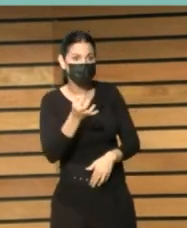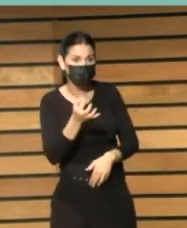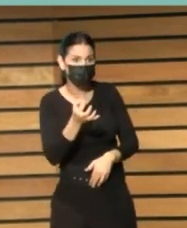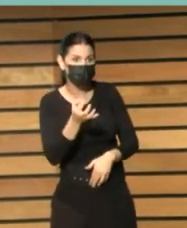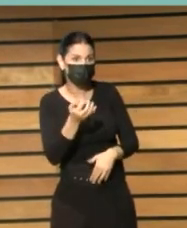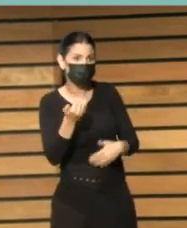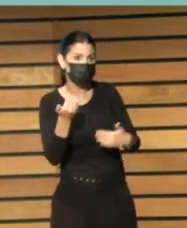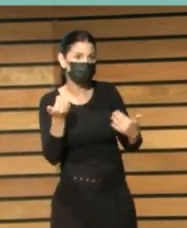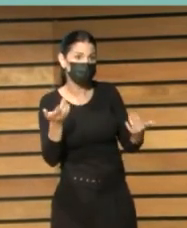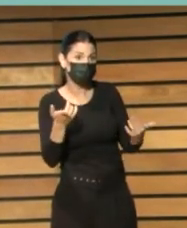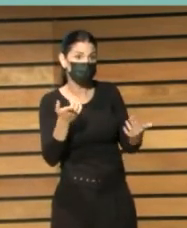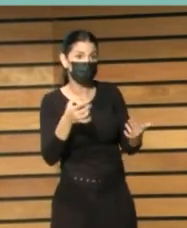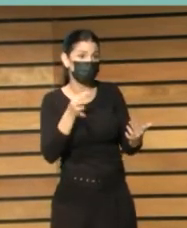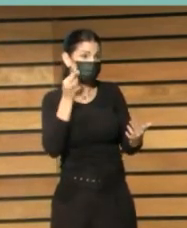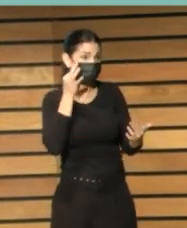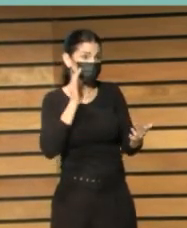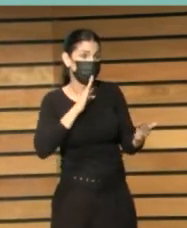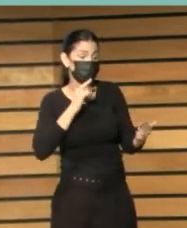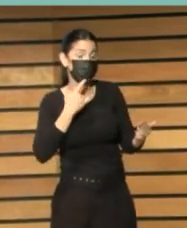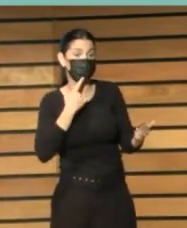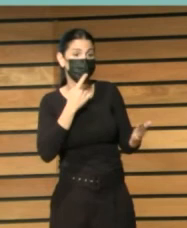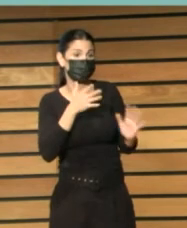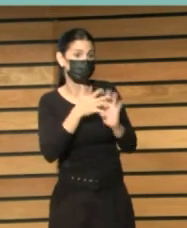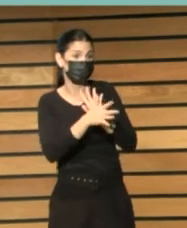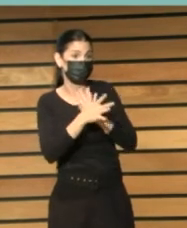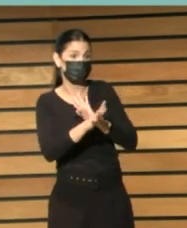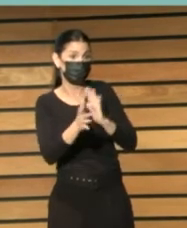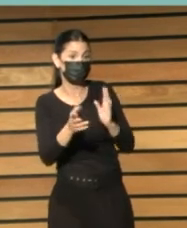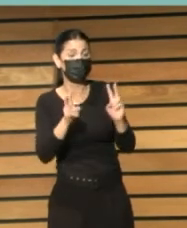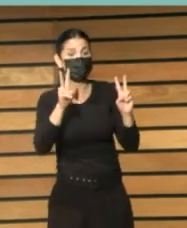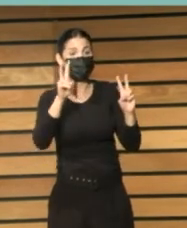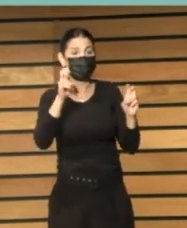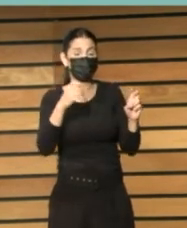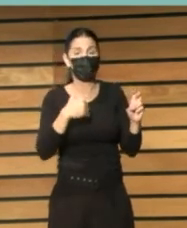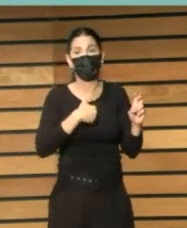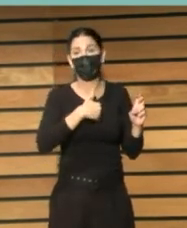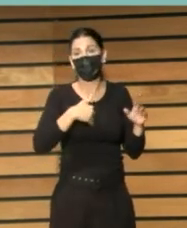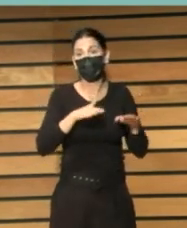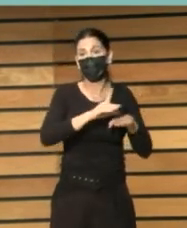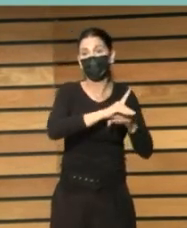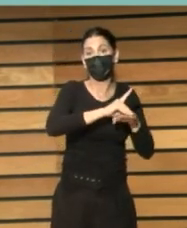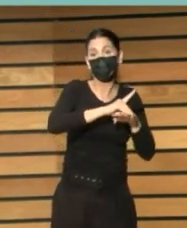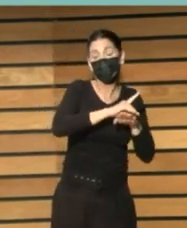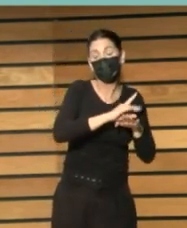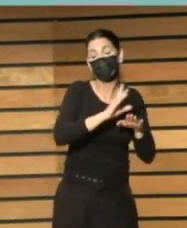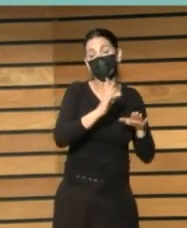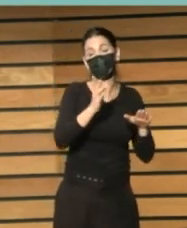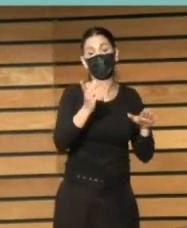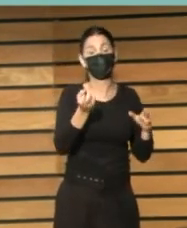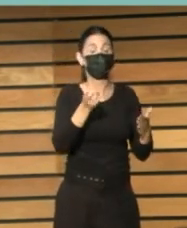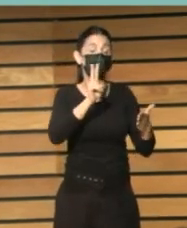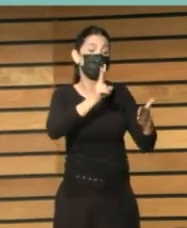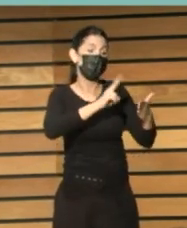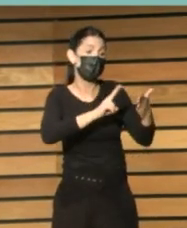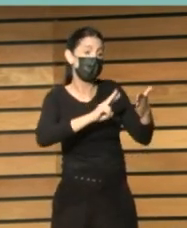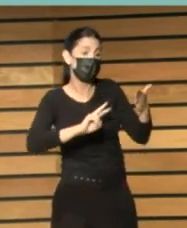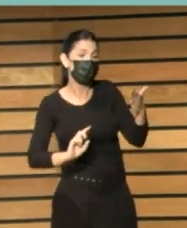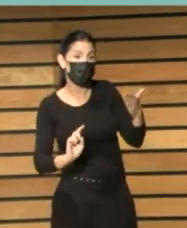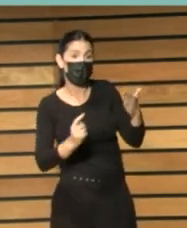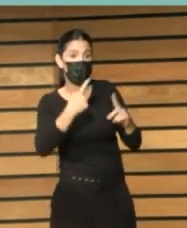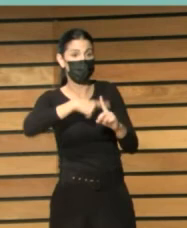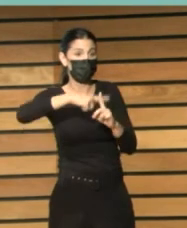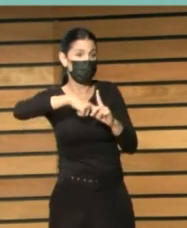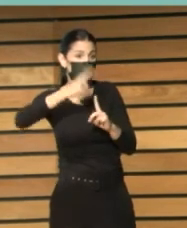que decía Asun llámese competencias digitales llámese lectura de primer grado